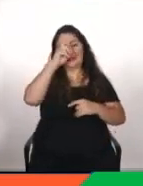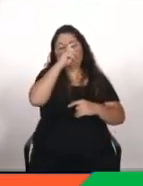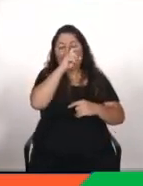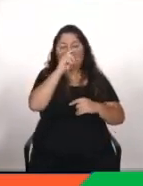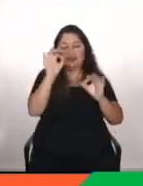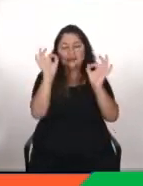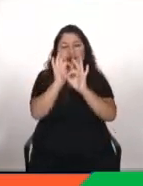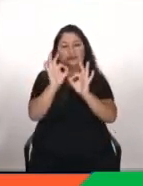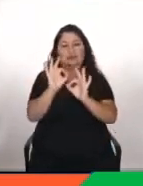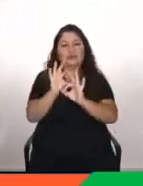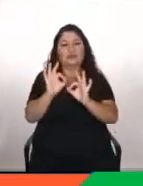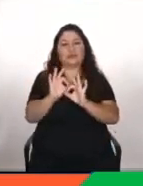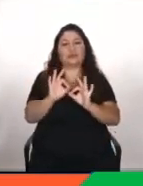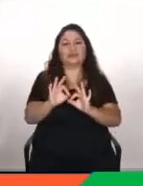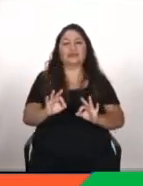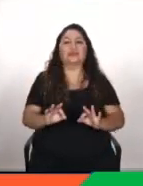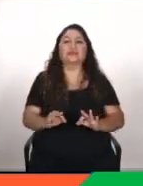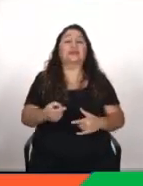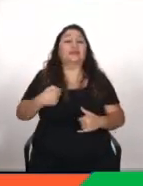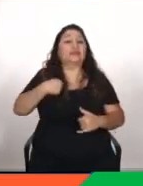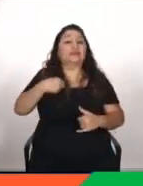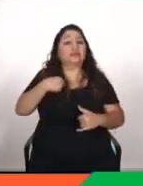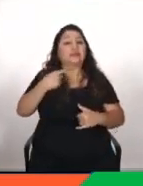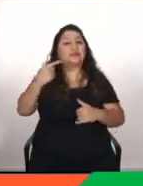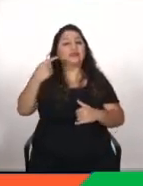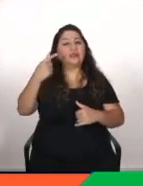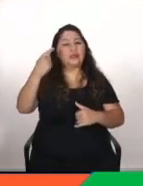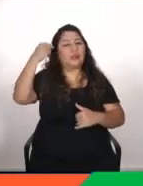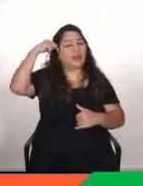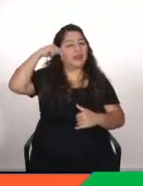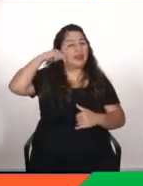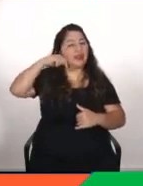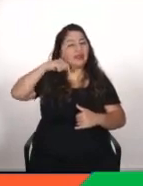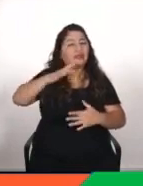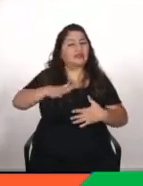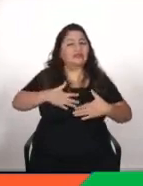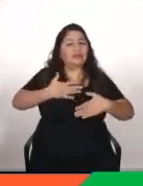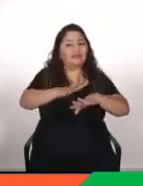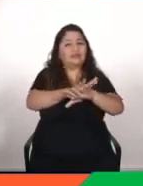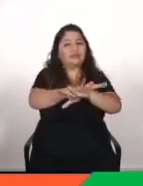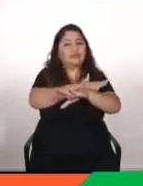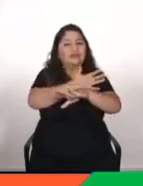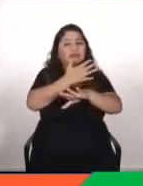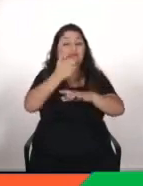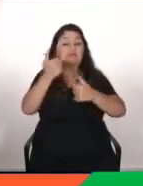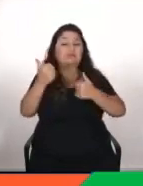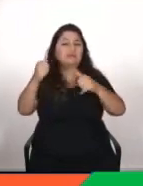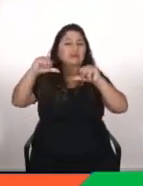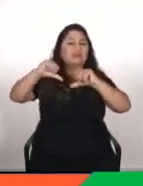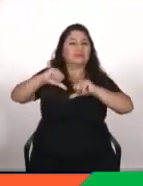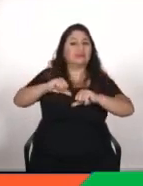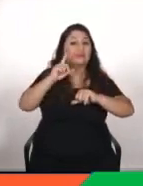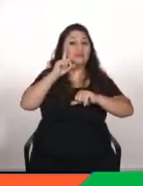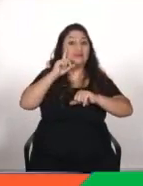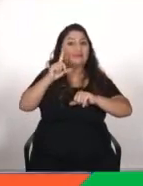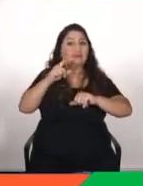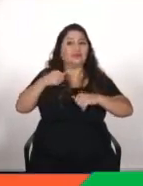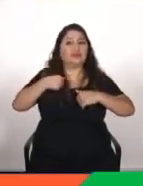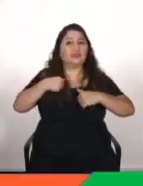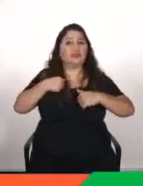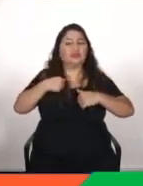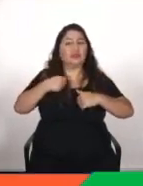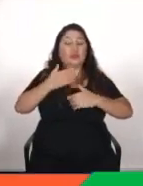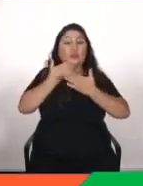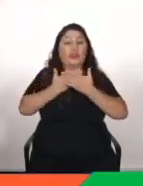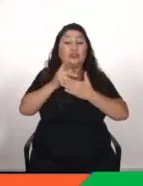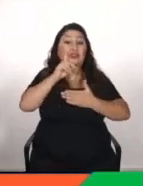que a lo mejor yo estoy percibiendo internamente muchas sensaciones como sensaciones buenas sensaciones malas pero las percibo en el momento en el que soy consciente